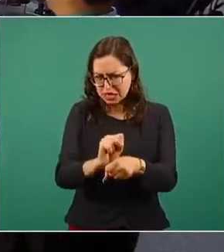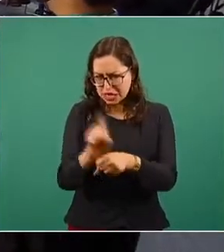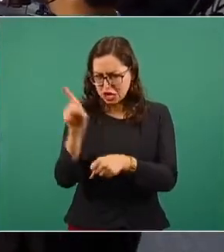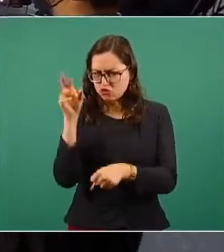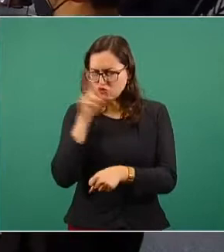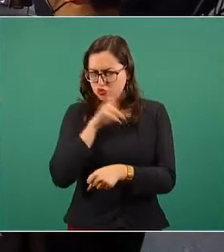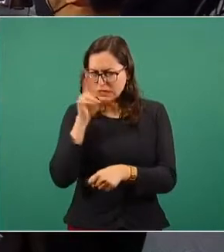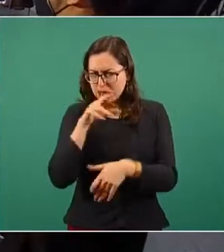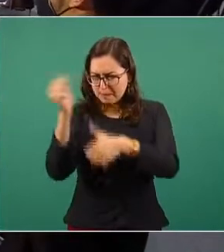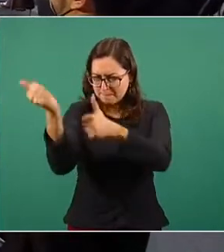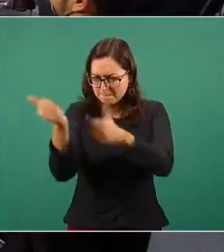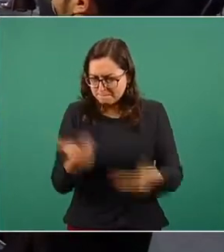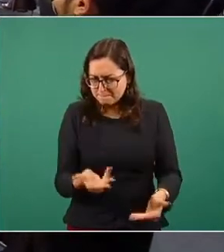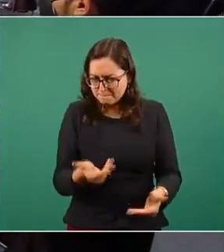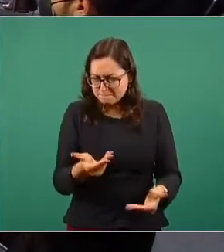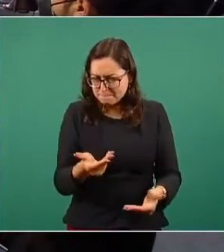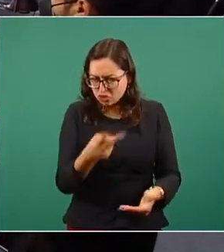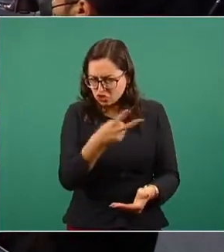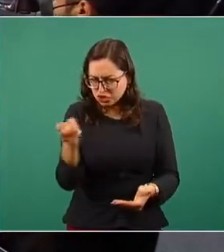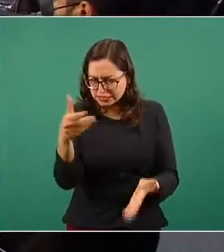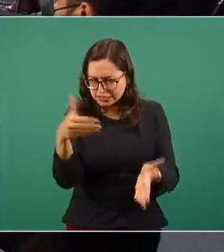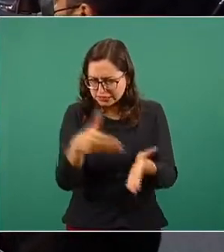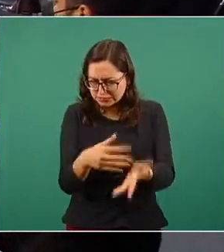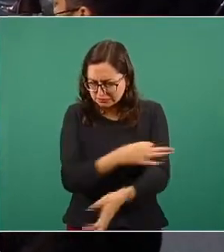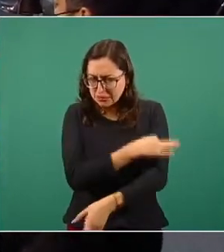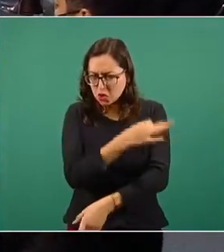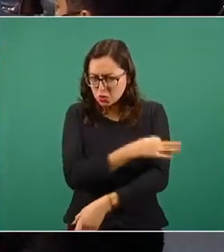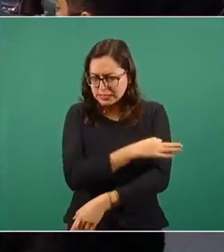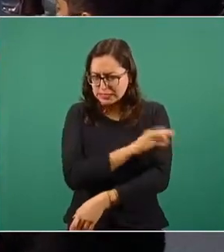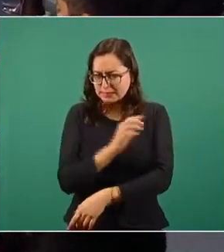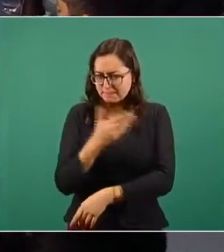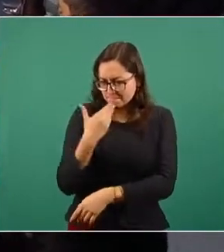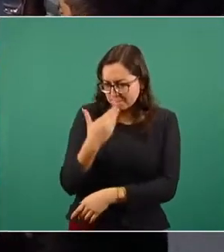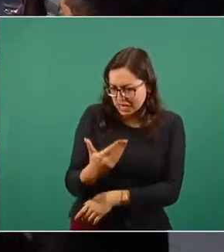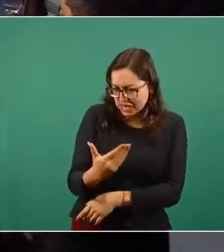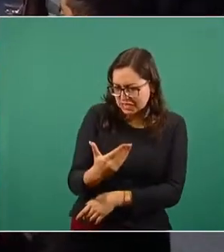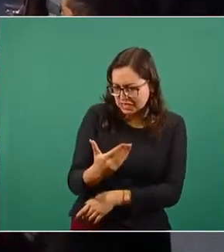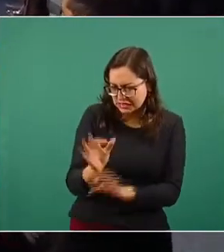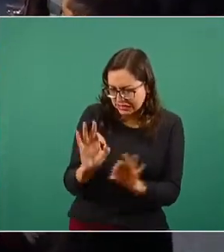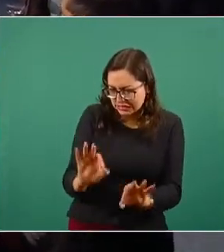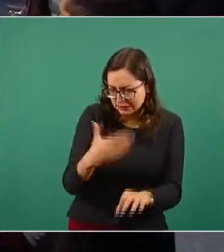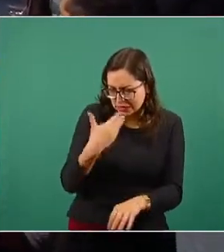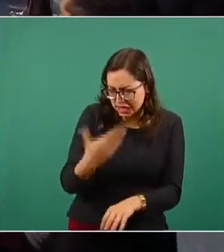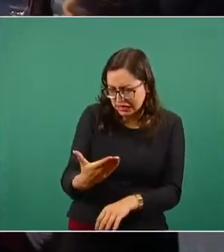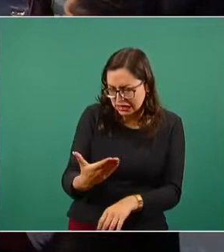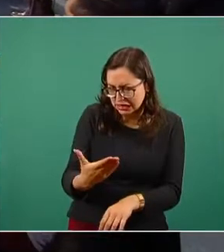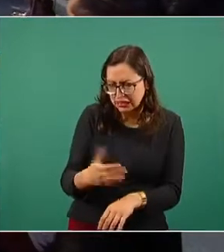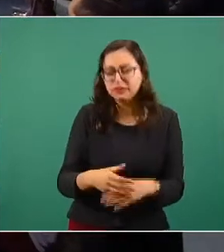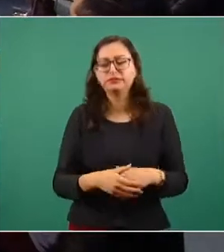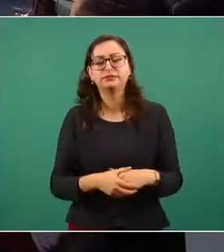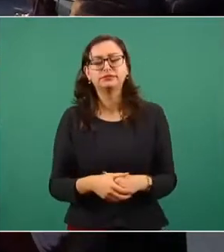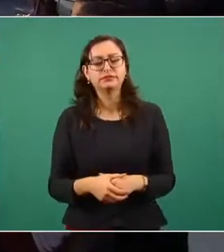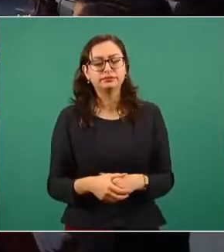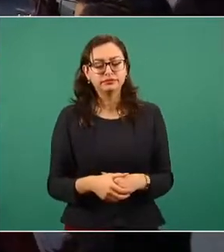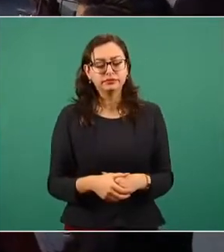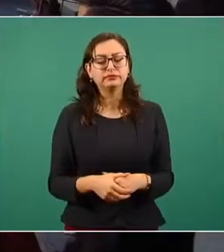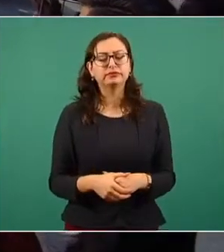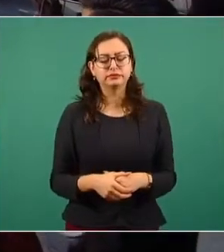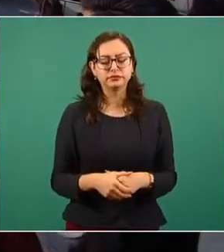escuché bien? Sí, ahorita se está, le decía yo hace un momentito que se está viendo